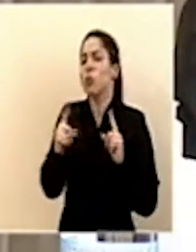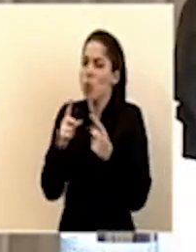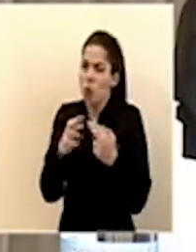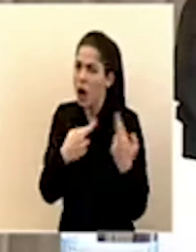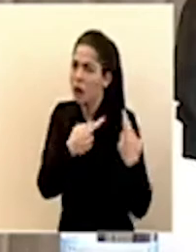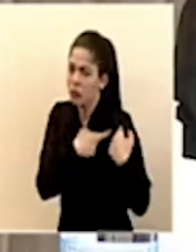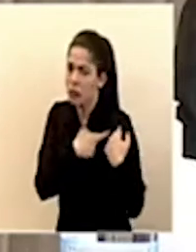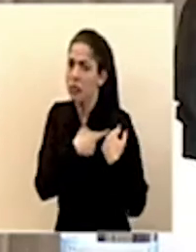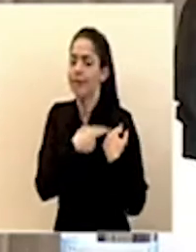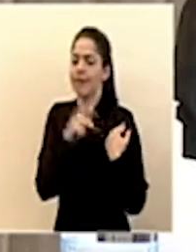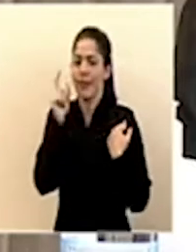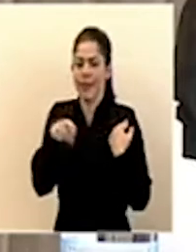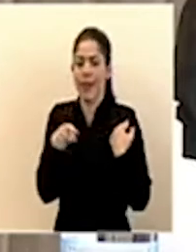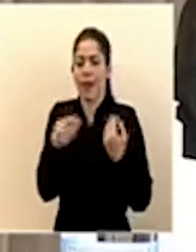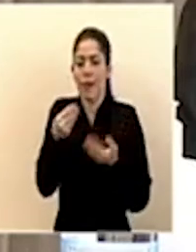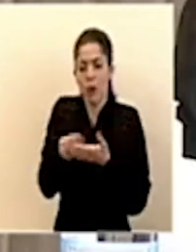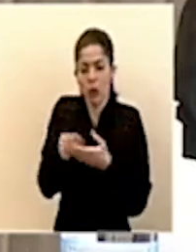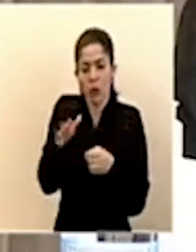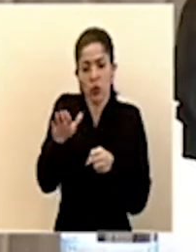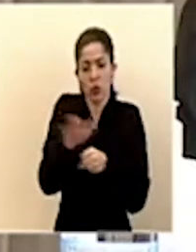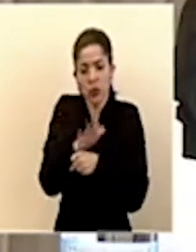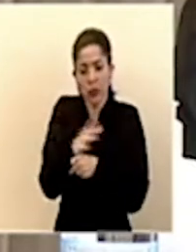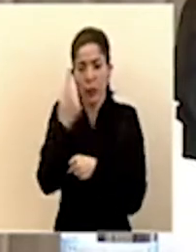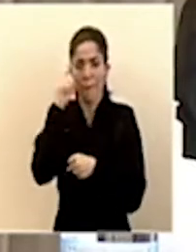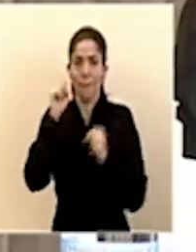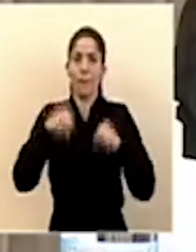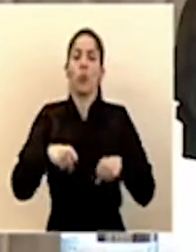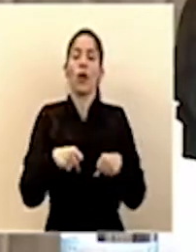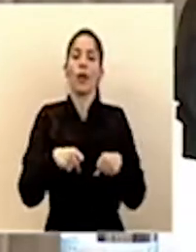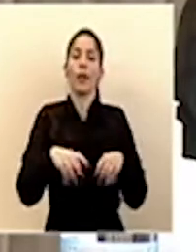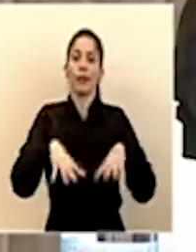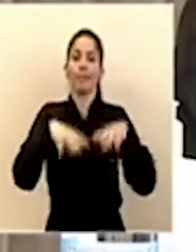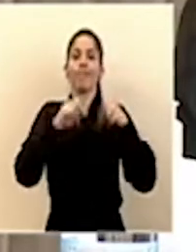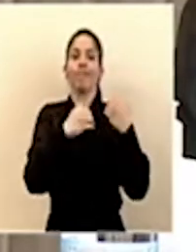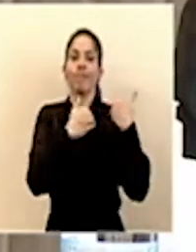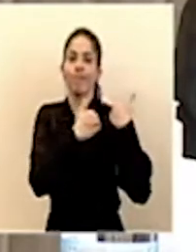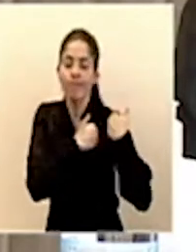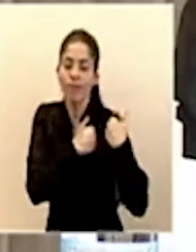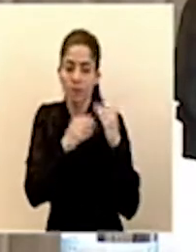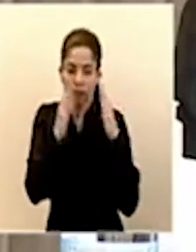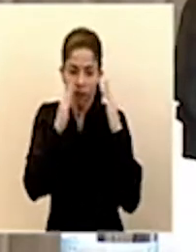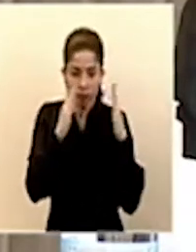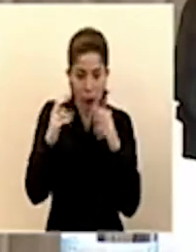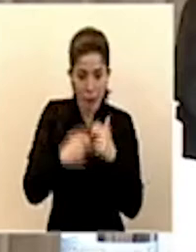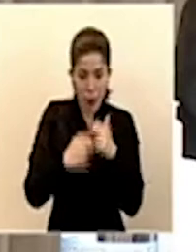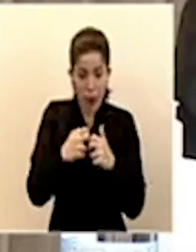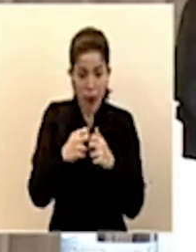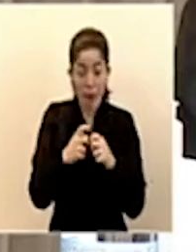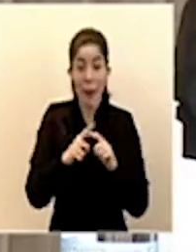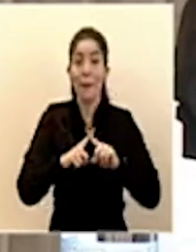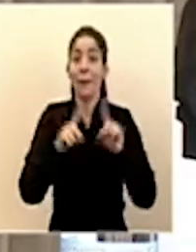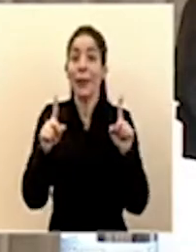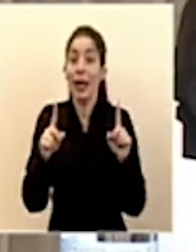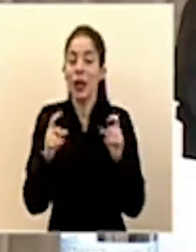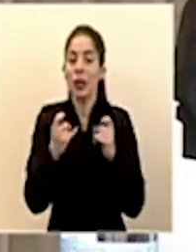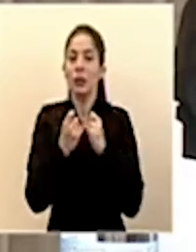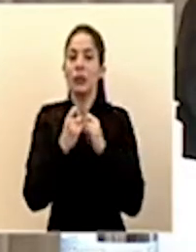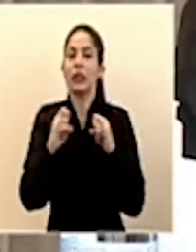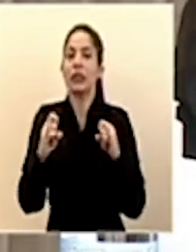proveer los recursos para atender la crisis sin causar una